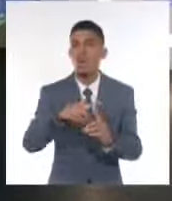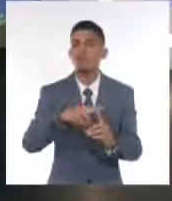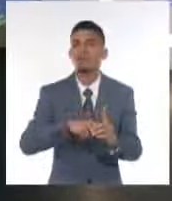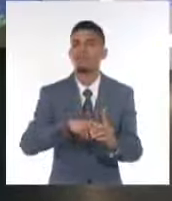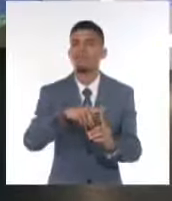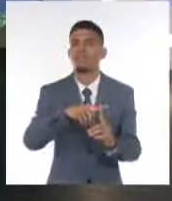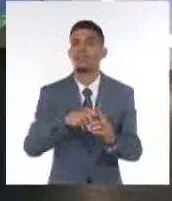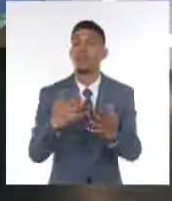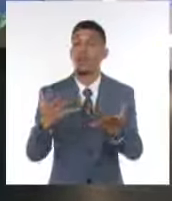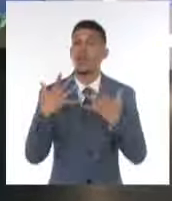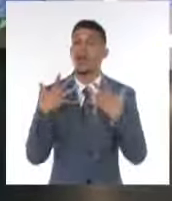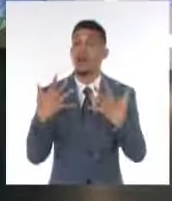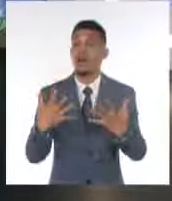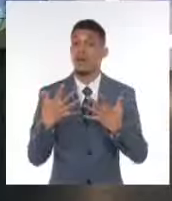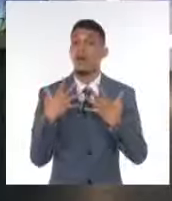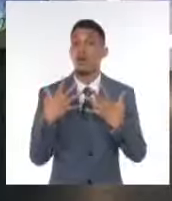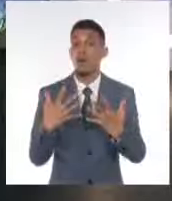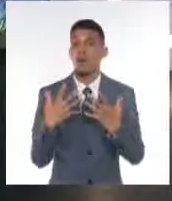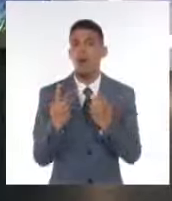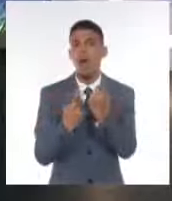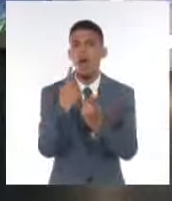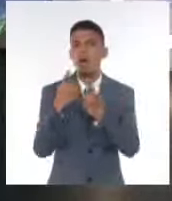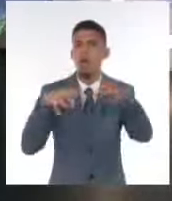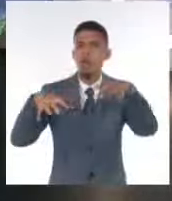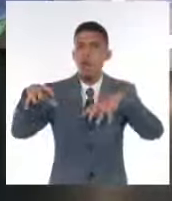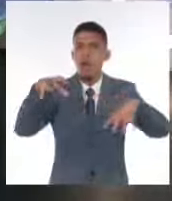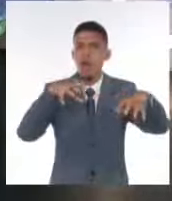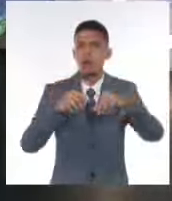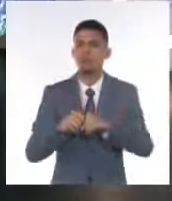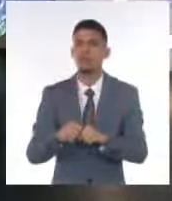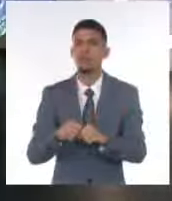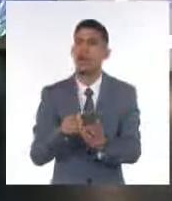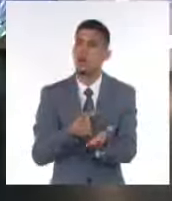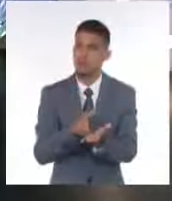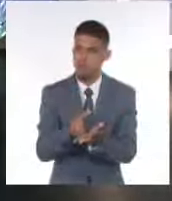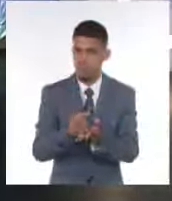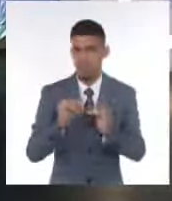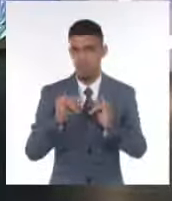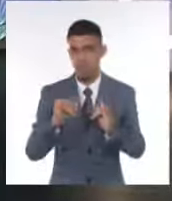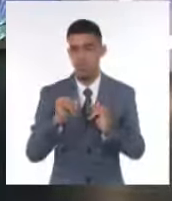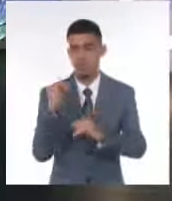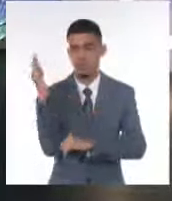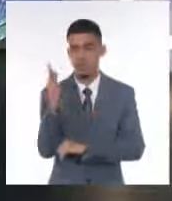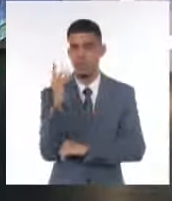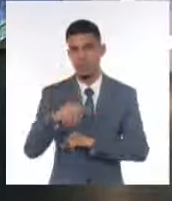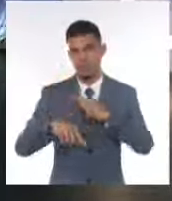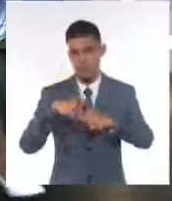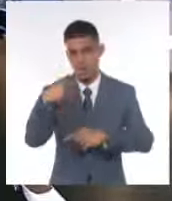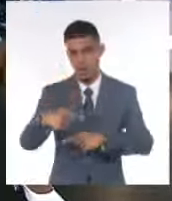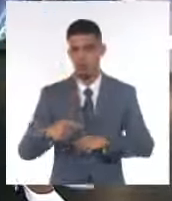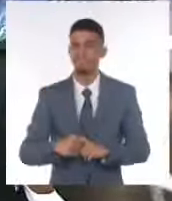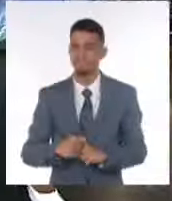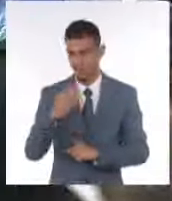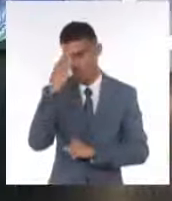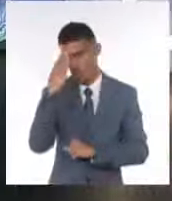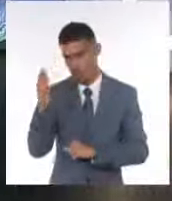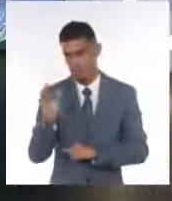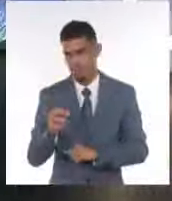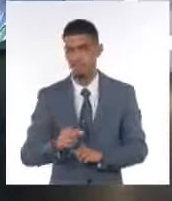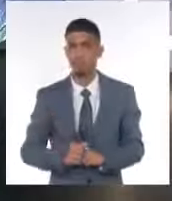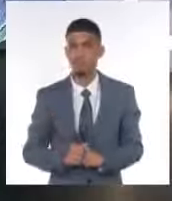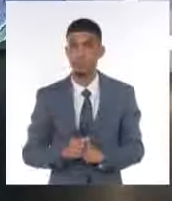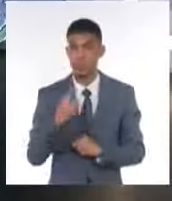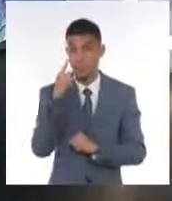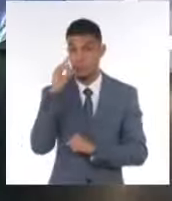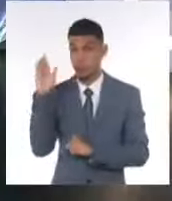con calor y solo aisladas lluvias. Adelante entonces, doctora, con toda la información para mañana. Sí, muchísimas gracias. Bueno, en la imagen de